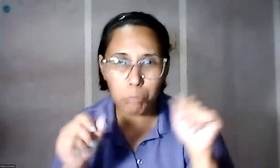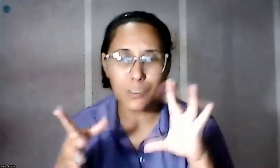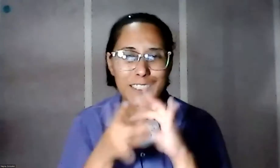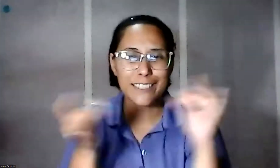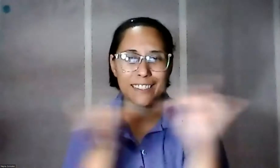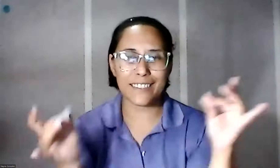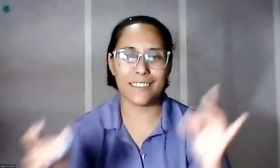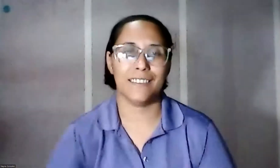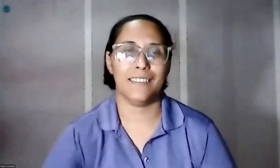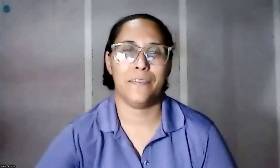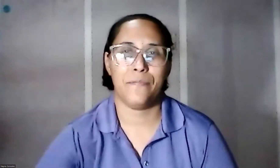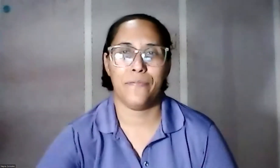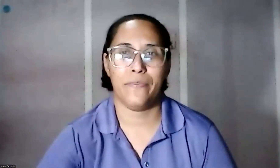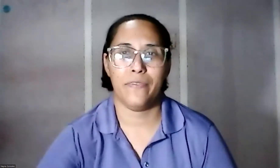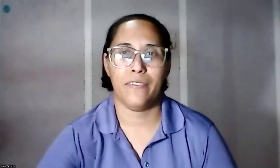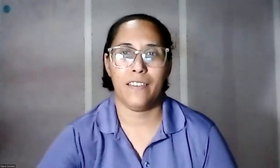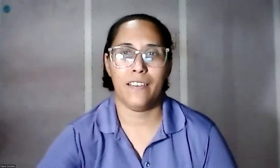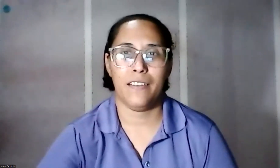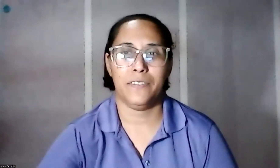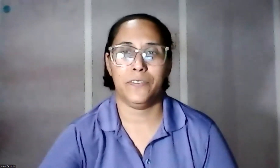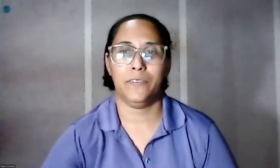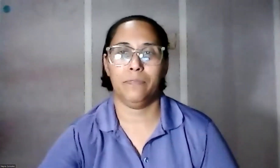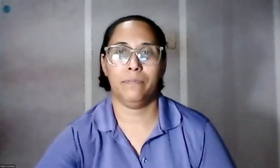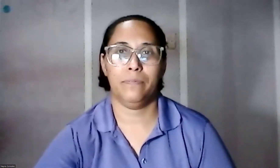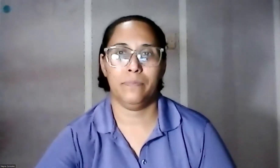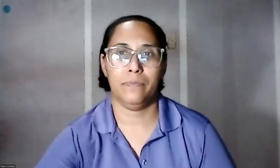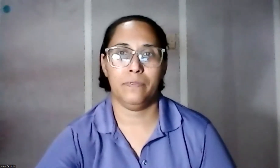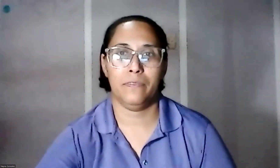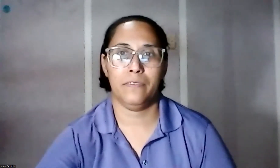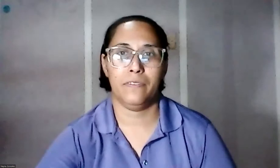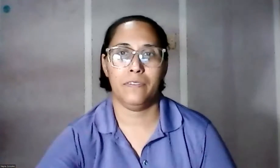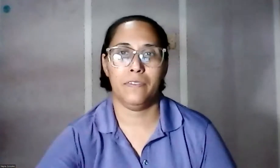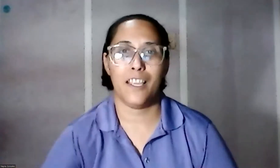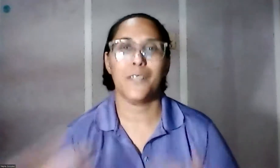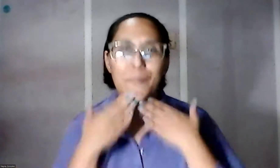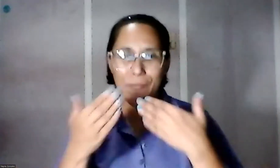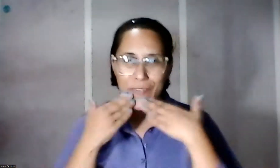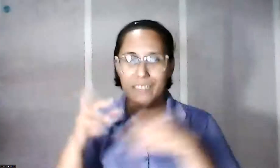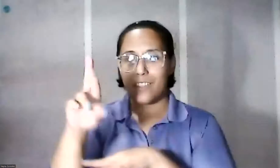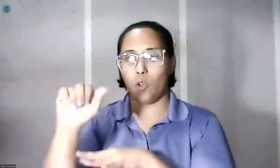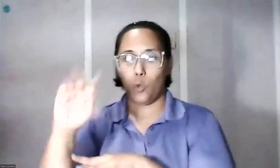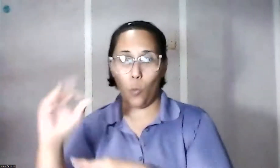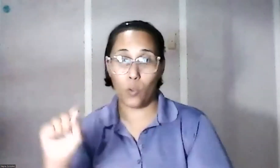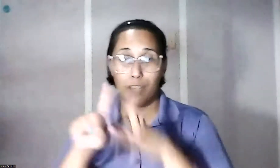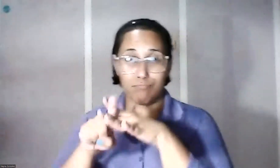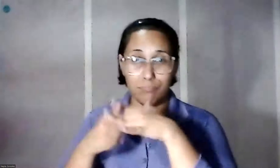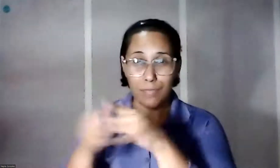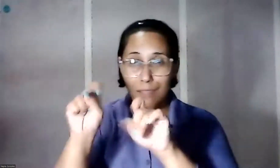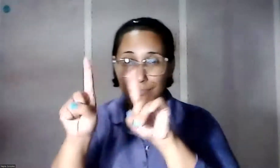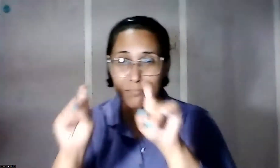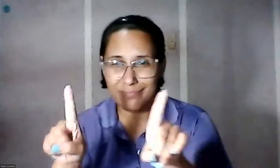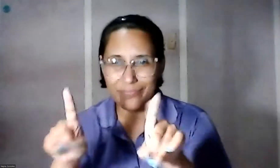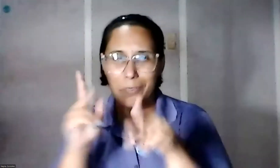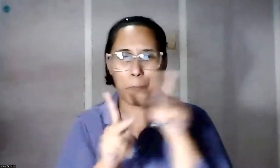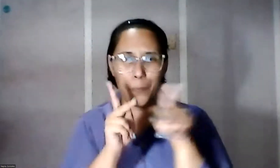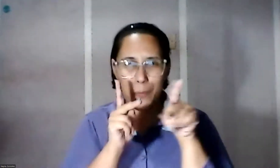Muchísimas gracias, doctor Roche. Así que vamos a dar inicio a las preguntas que tengan las personas que nos están